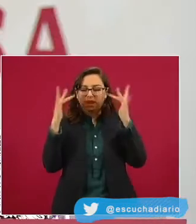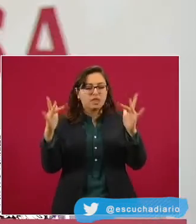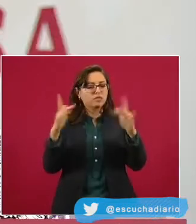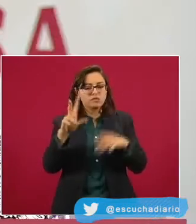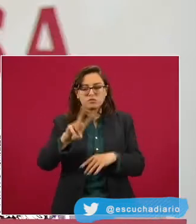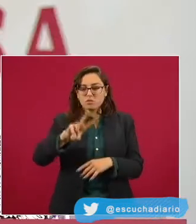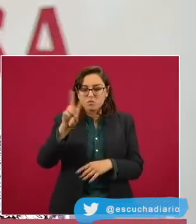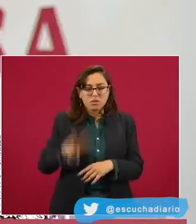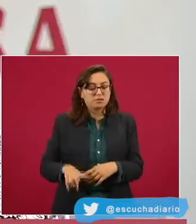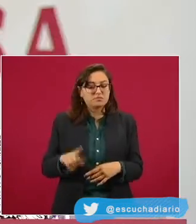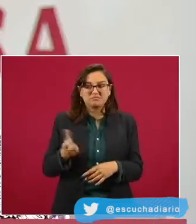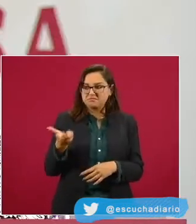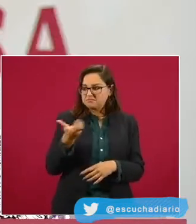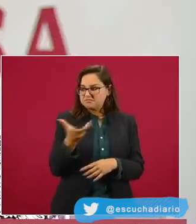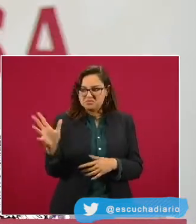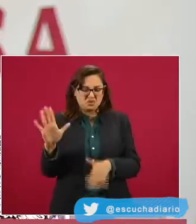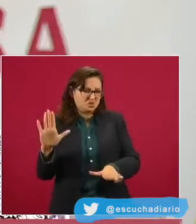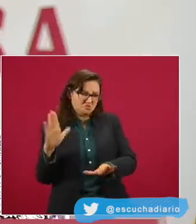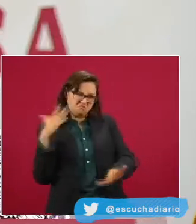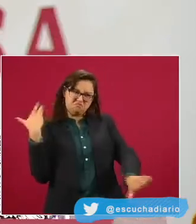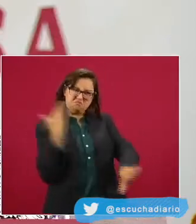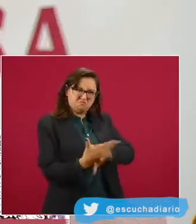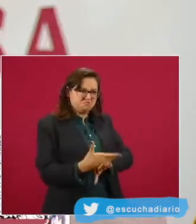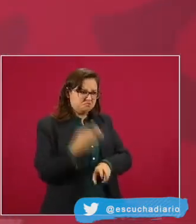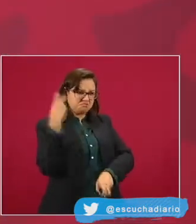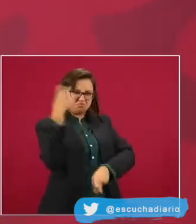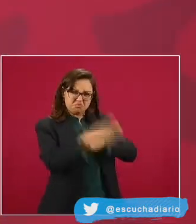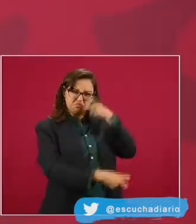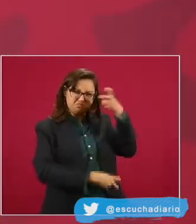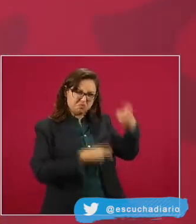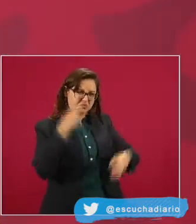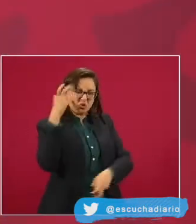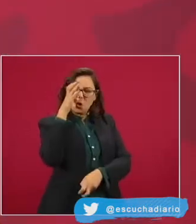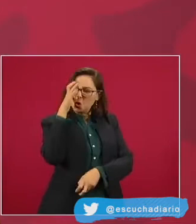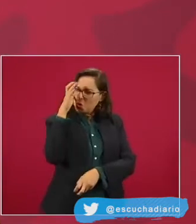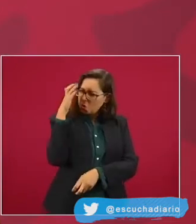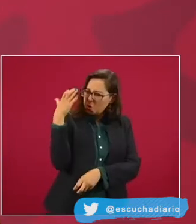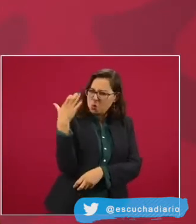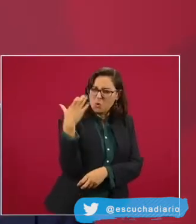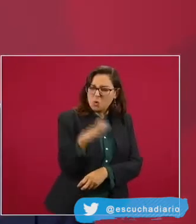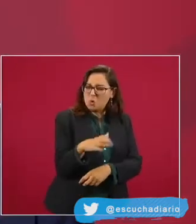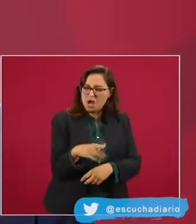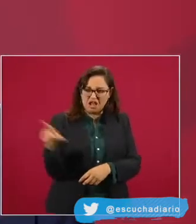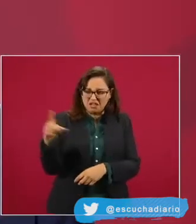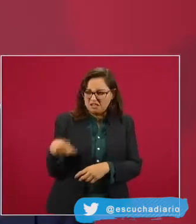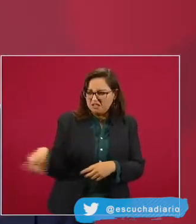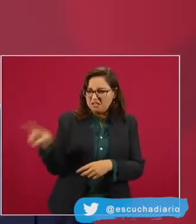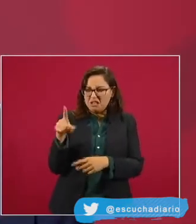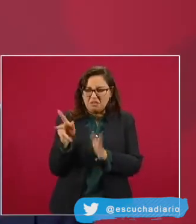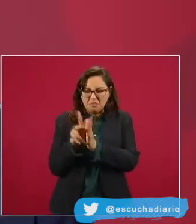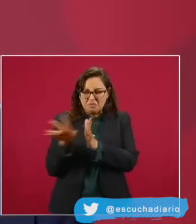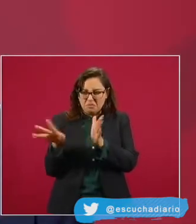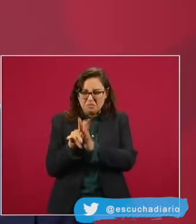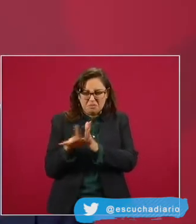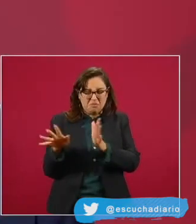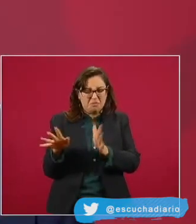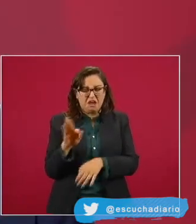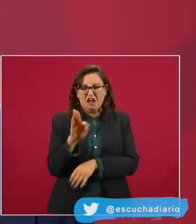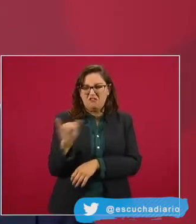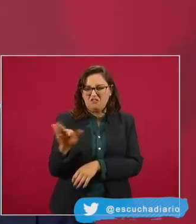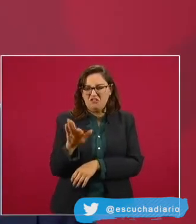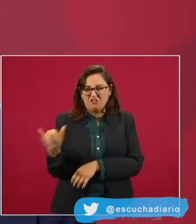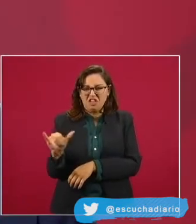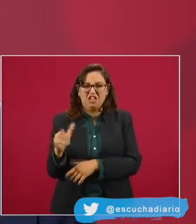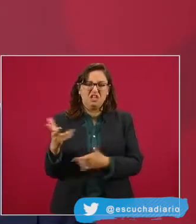se le fueron encima con todo, de manera despiadada, la prensa conservadora, los fifís,